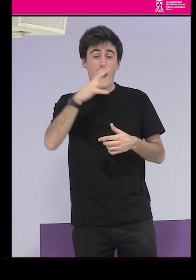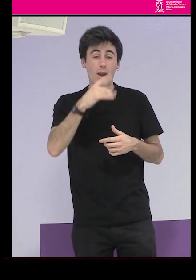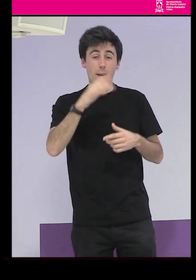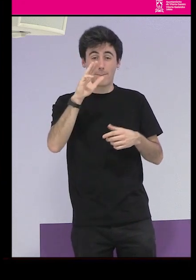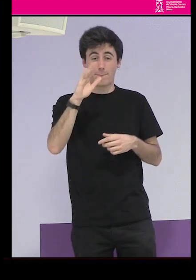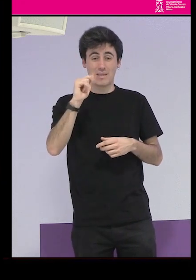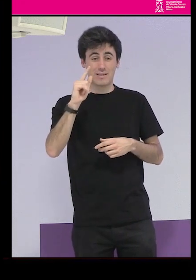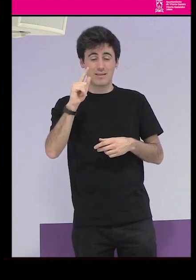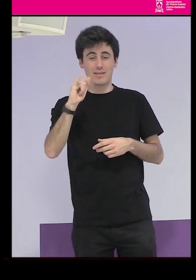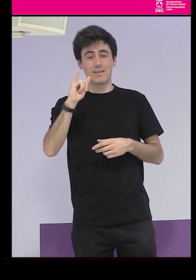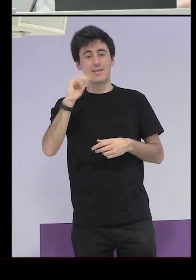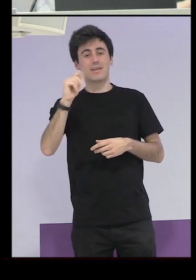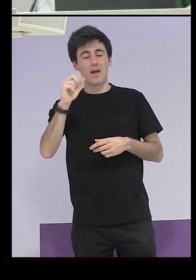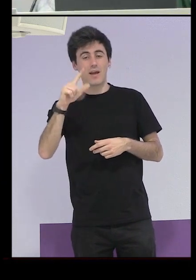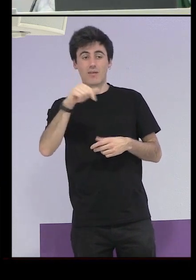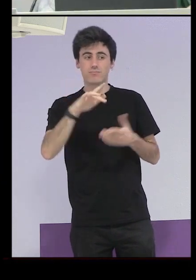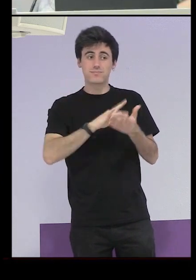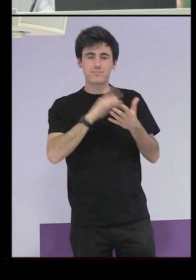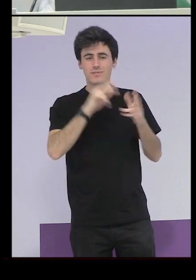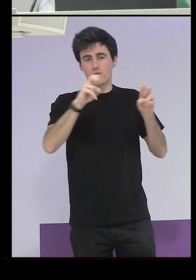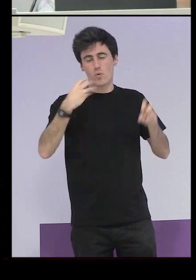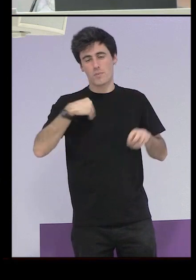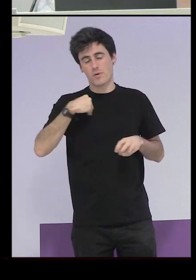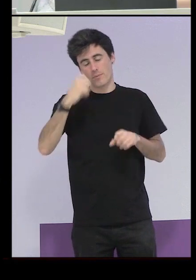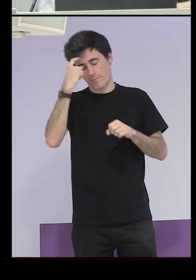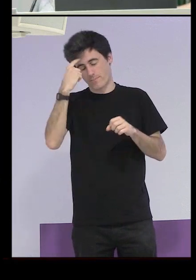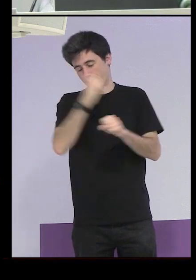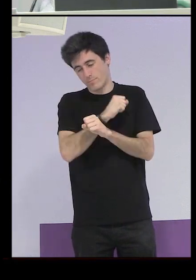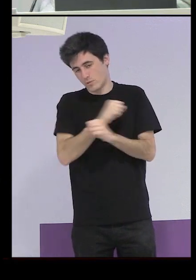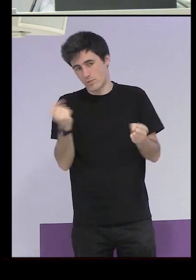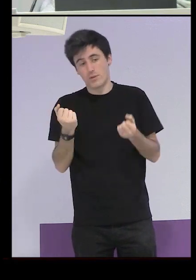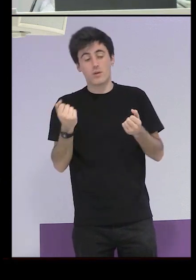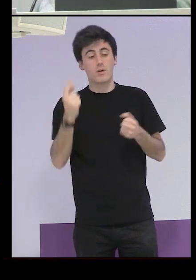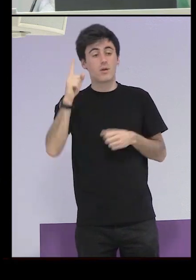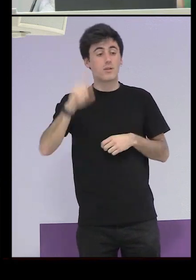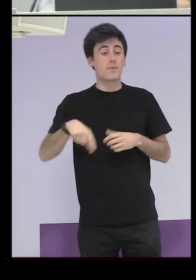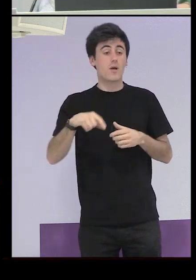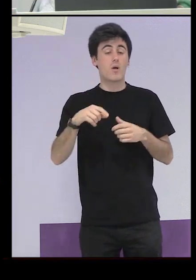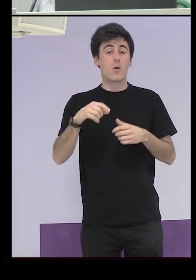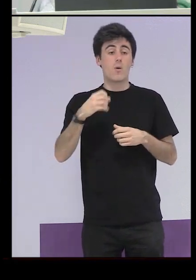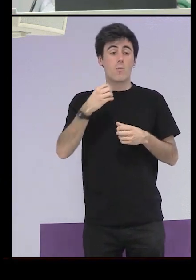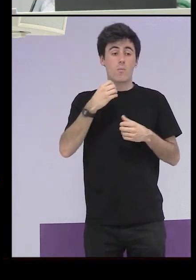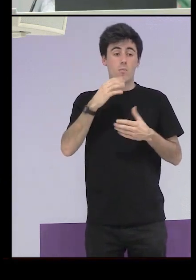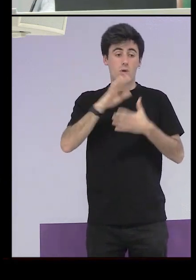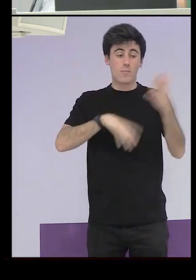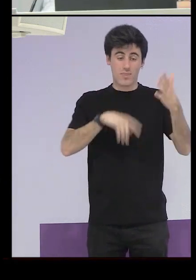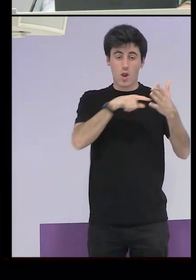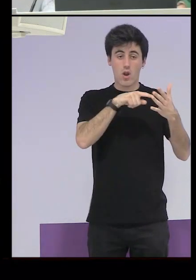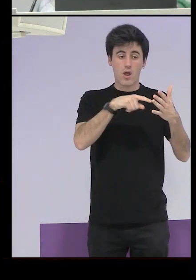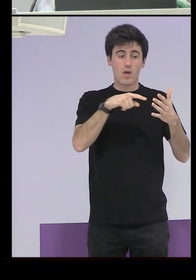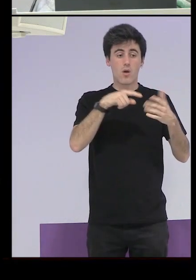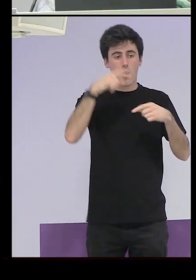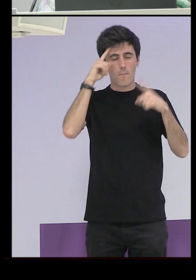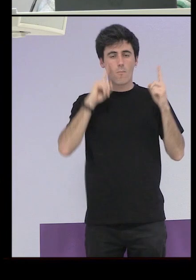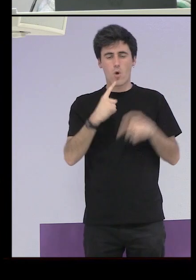y hablaban consiguieron entrar a uno de los centros de Barcelona en concreto al del buen pastor y una de las que estaba allí una de las monjas les decía